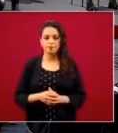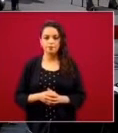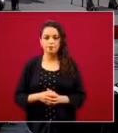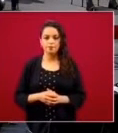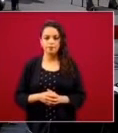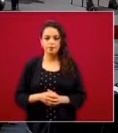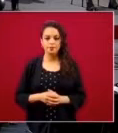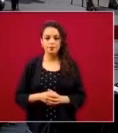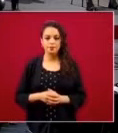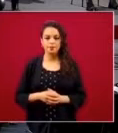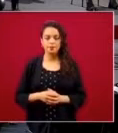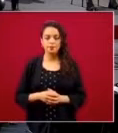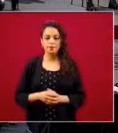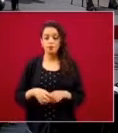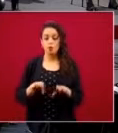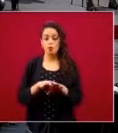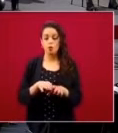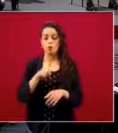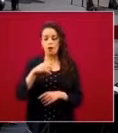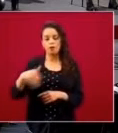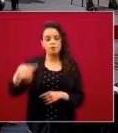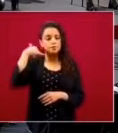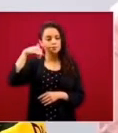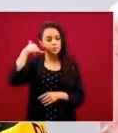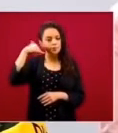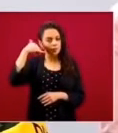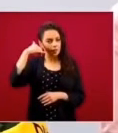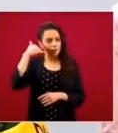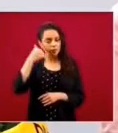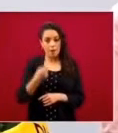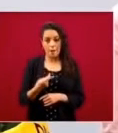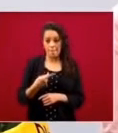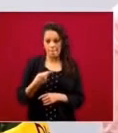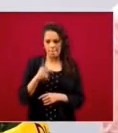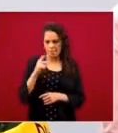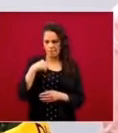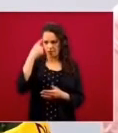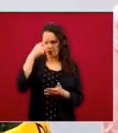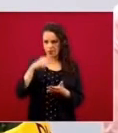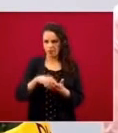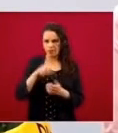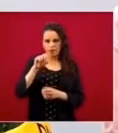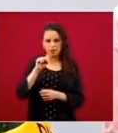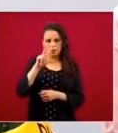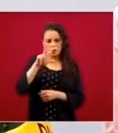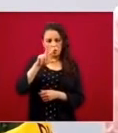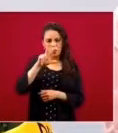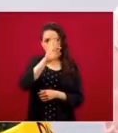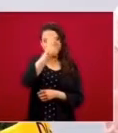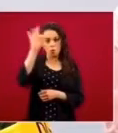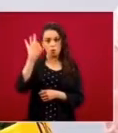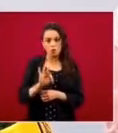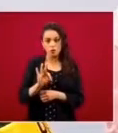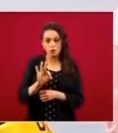pero creo que 68% del pueblo, de acuerdo,